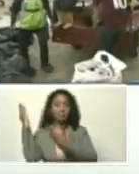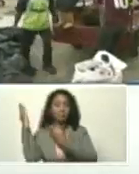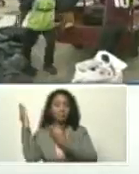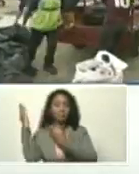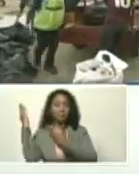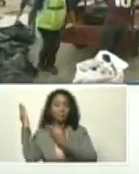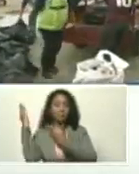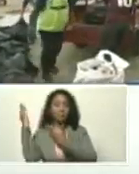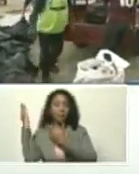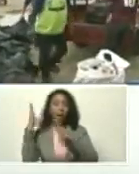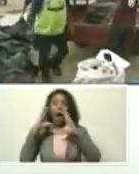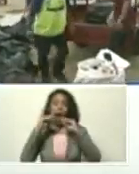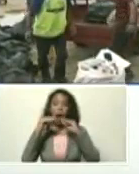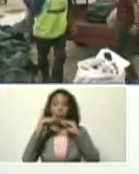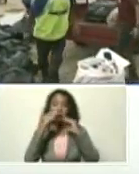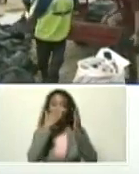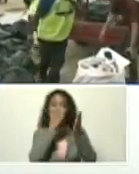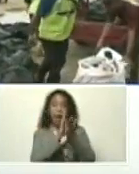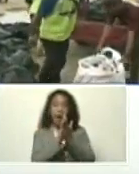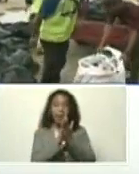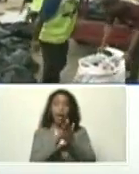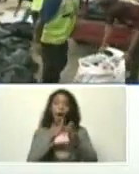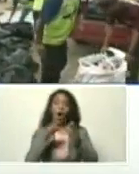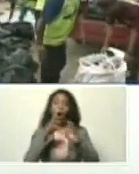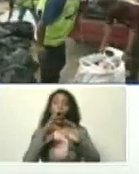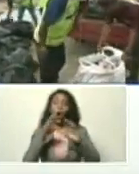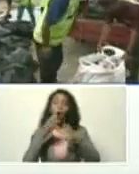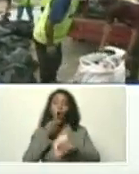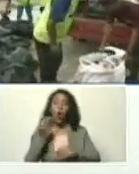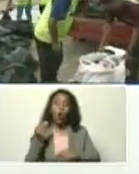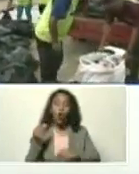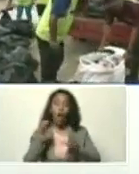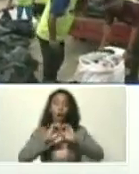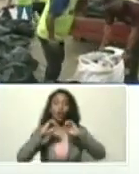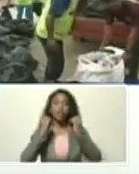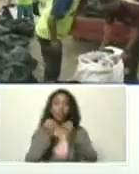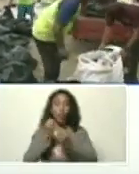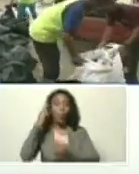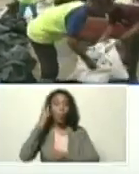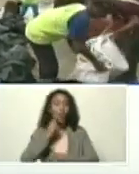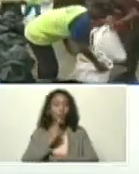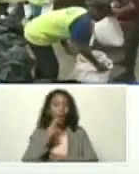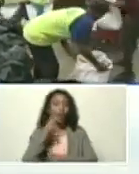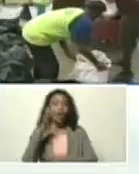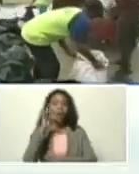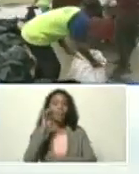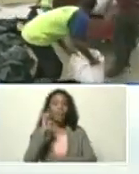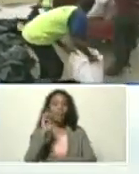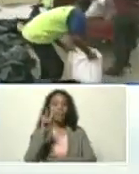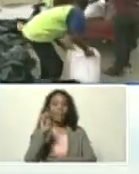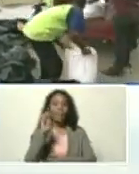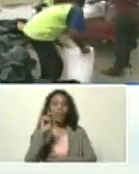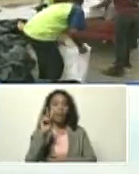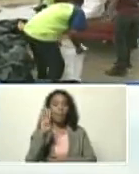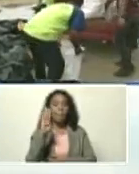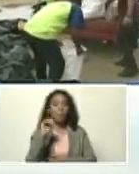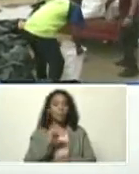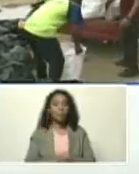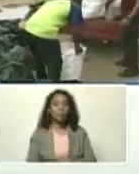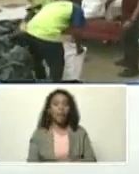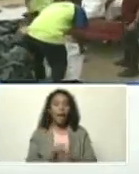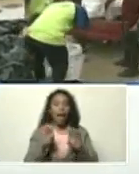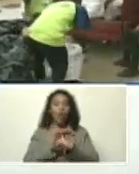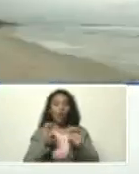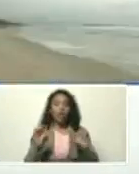hablen con los muchachos, de la organización, Bolivariana de estudiantes, con los muchachos, de la FEB, de la FEB, de